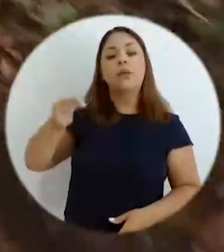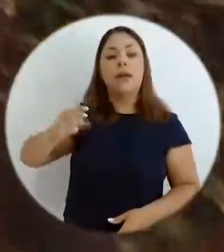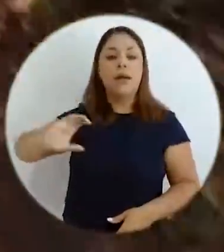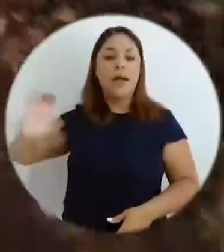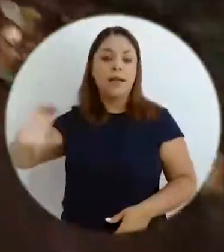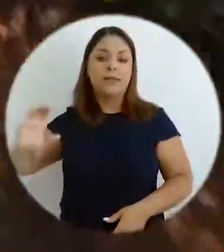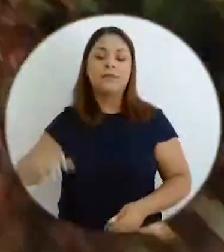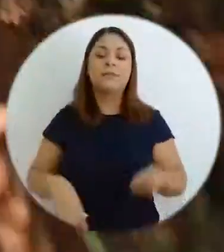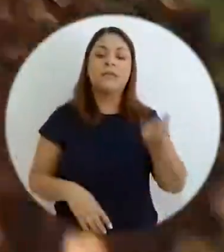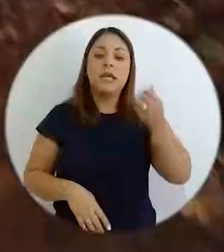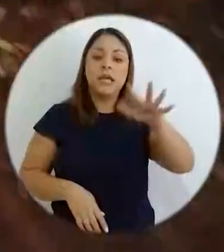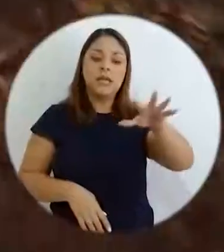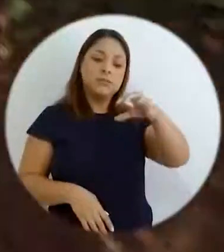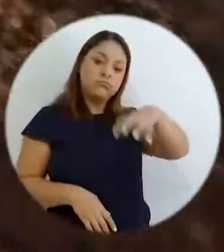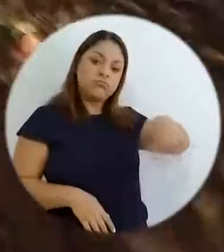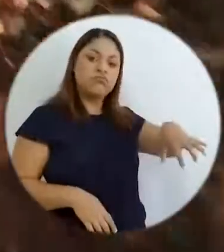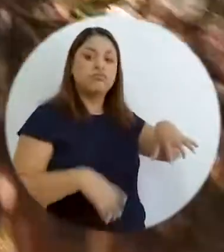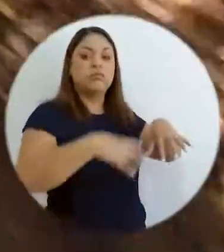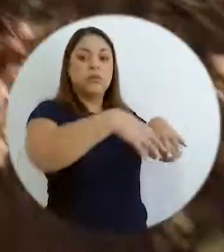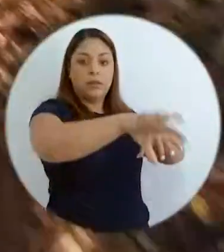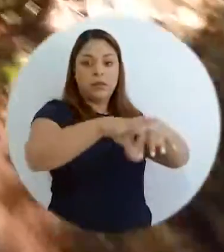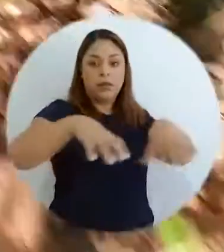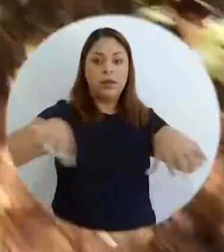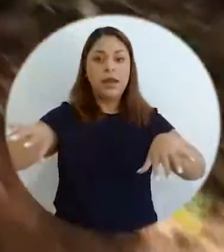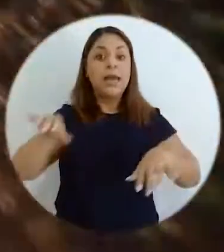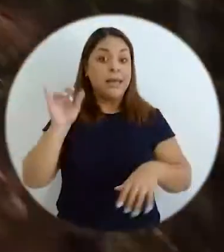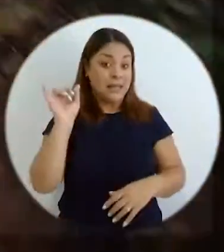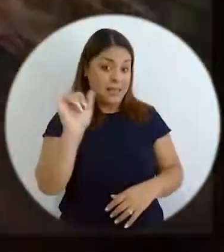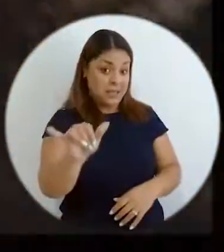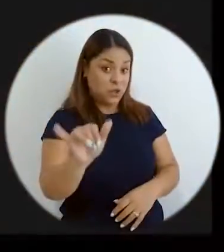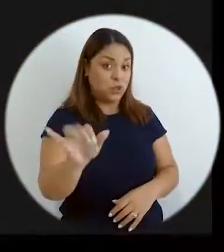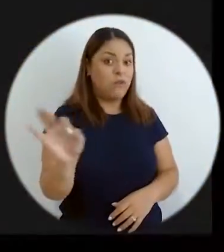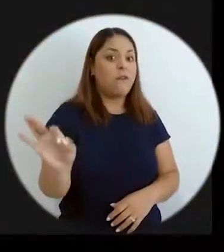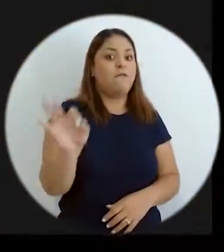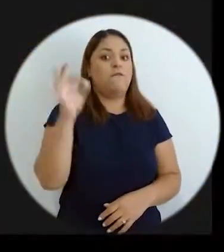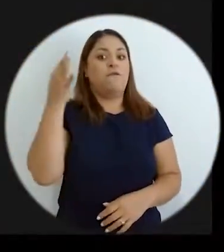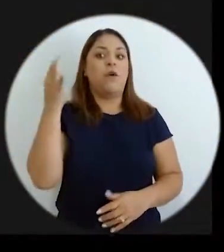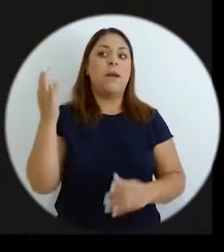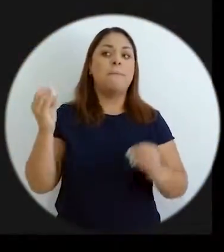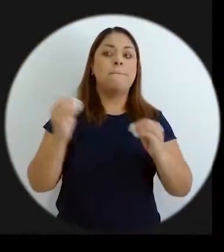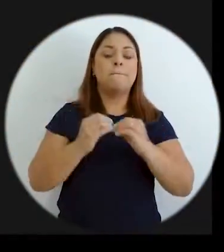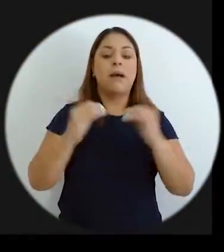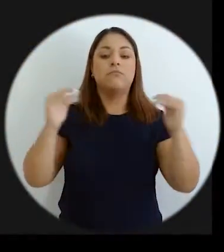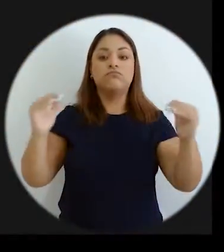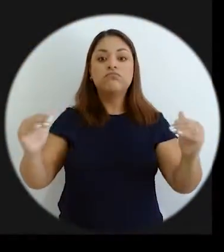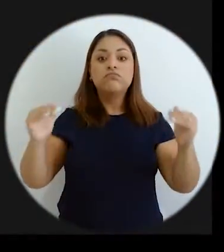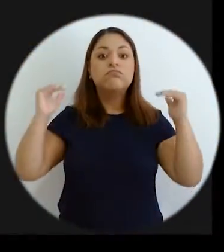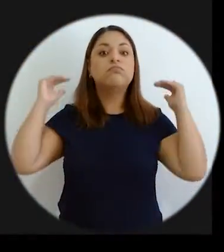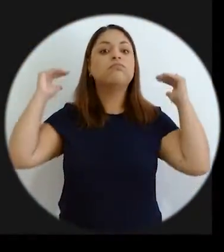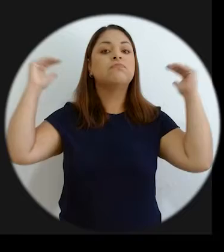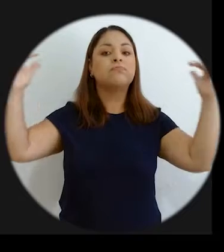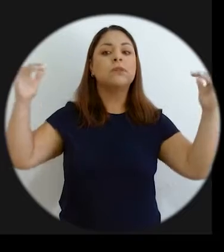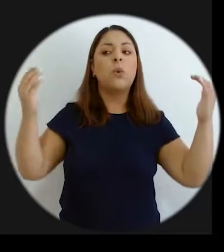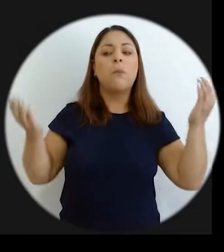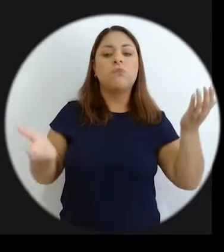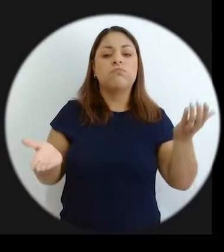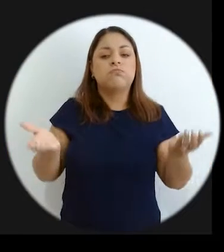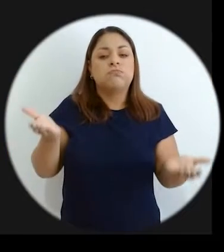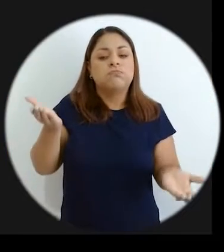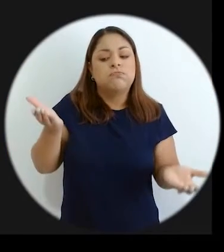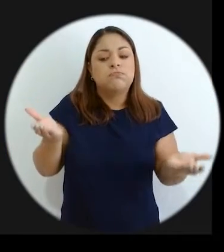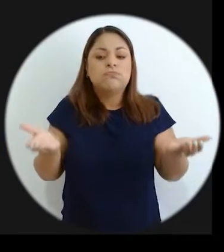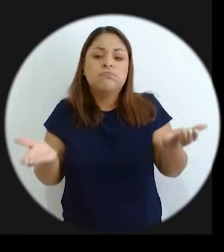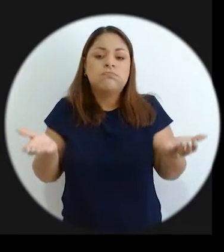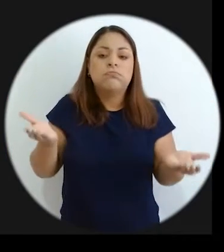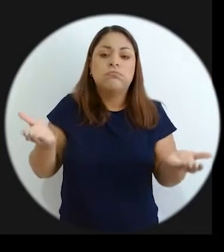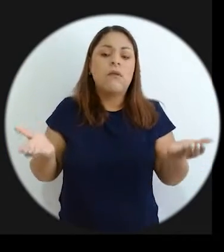Caribe, 15 en X, etcétera. Ese, creo yo, fue el primero de los más grandes saltos cualitativos que hemos